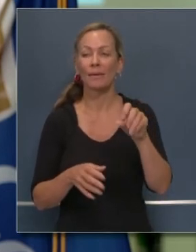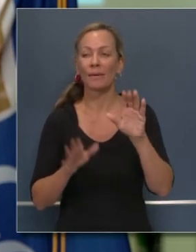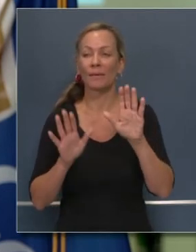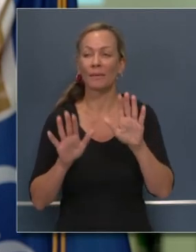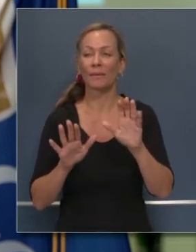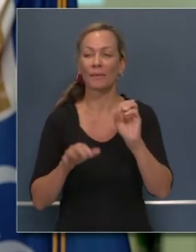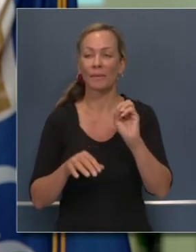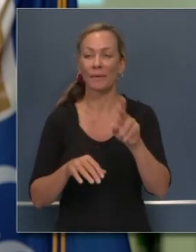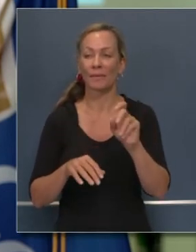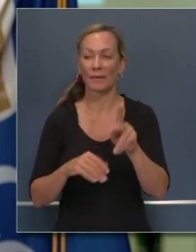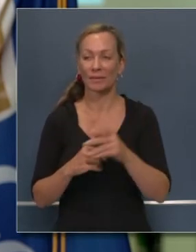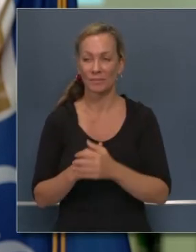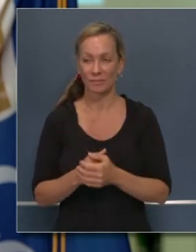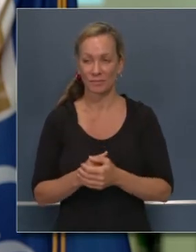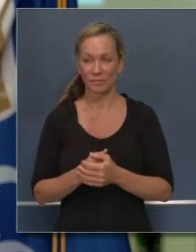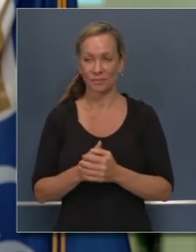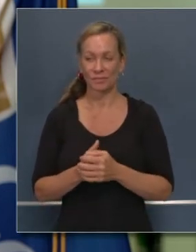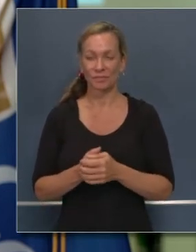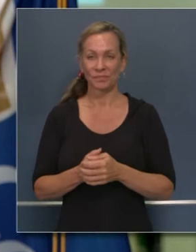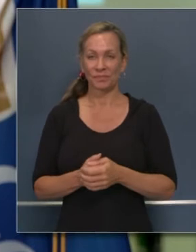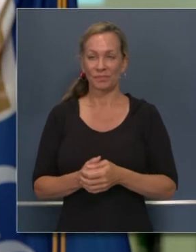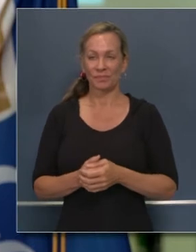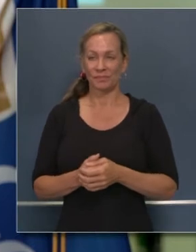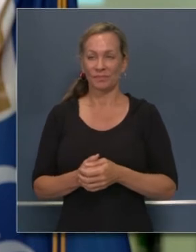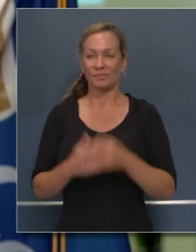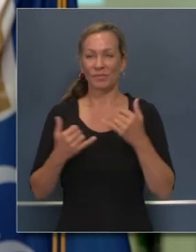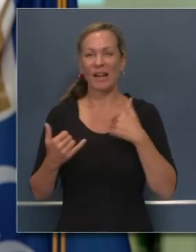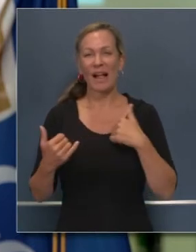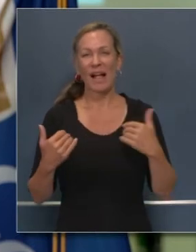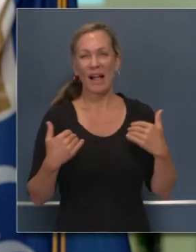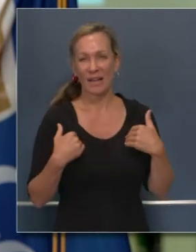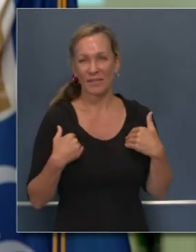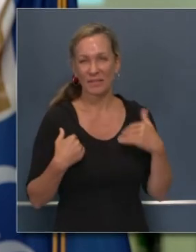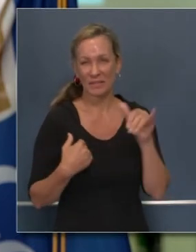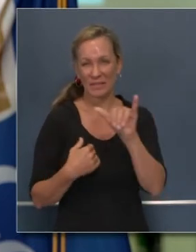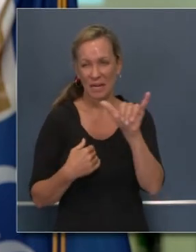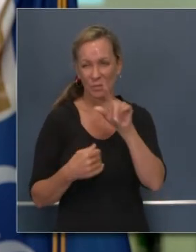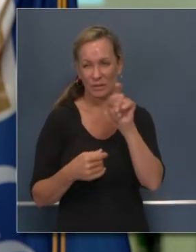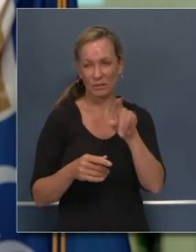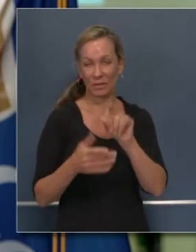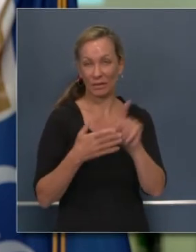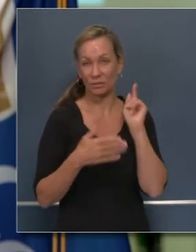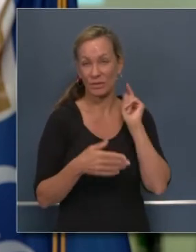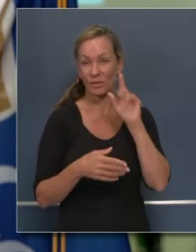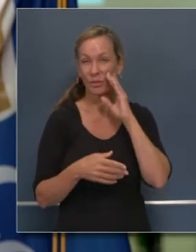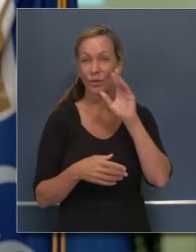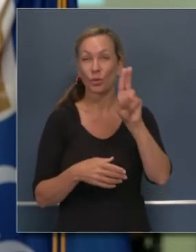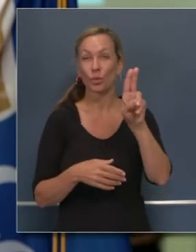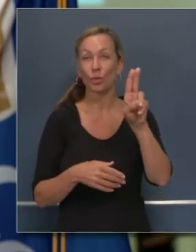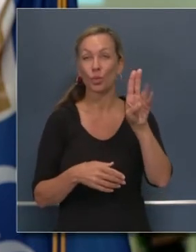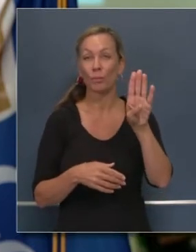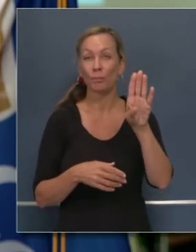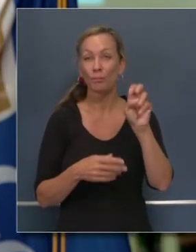Yo tengo una pregunta bastante parecida a la anterior. La semana pasada se hablaba de poder